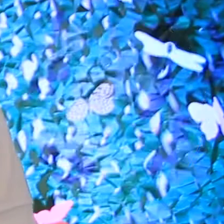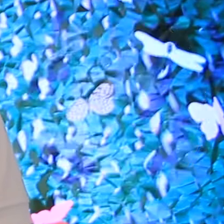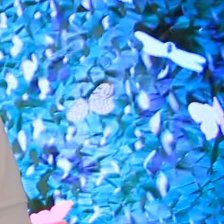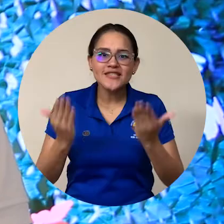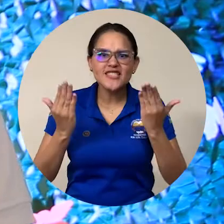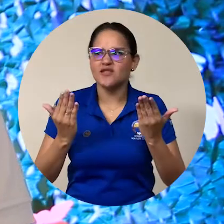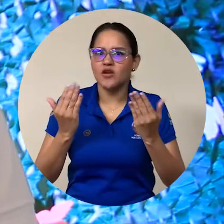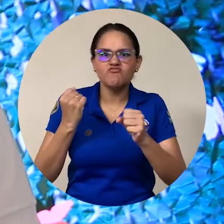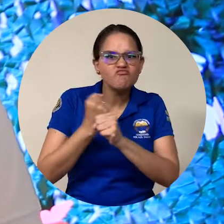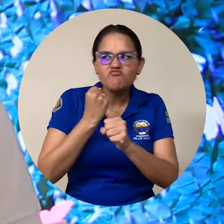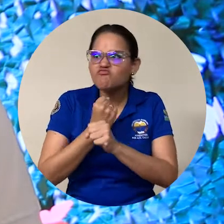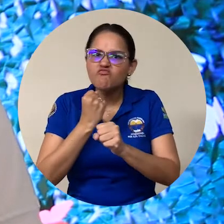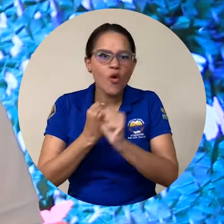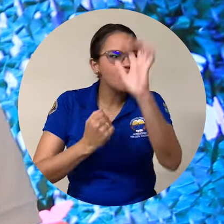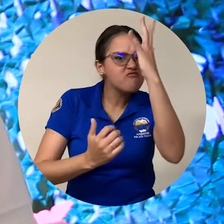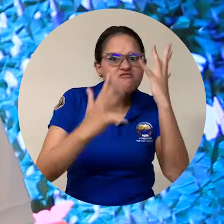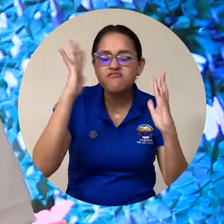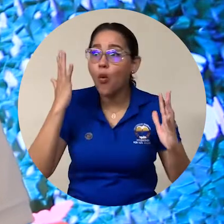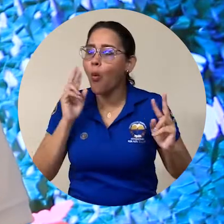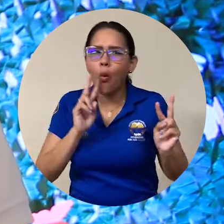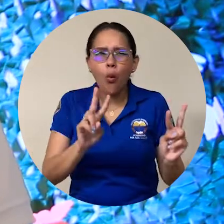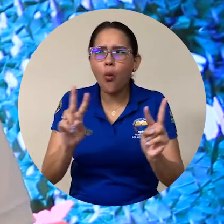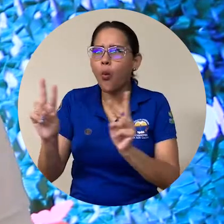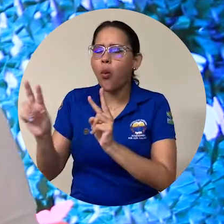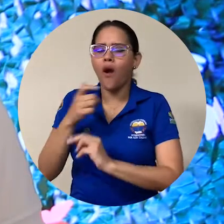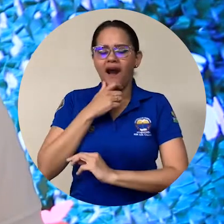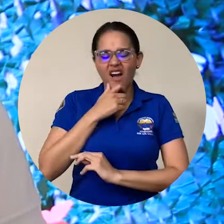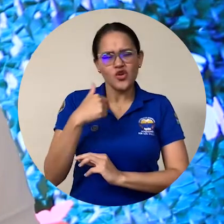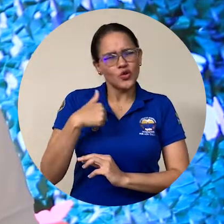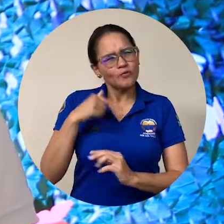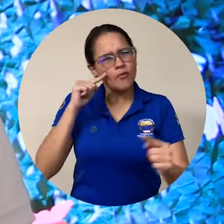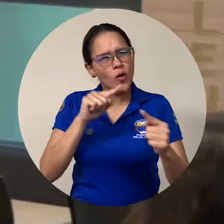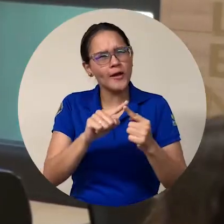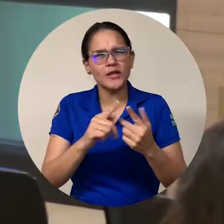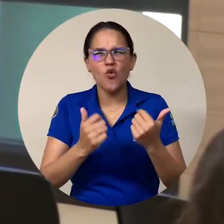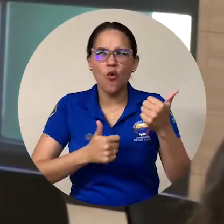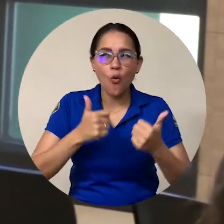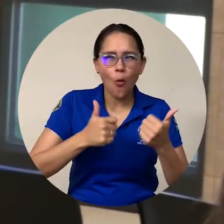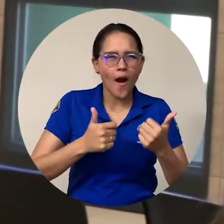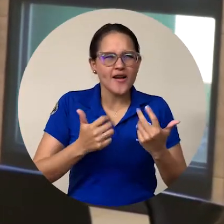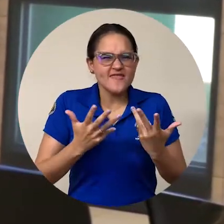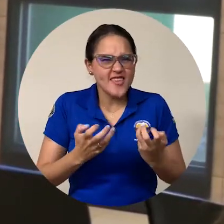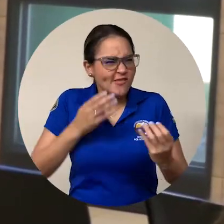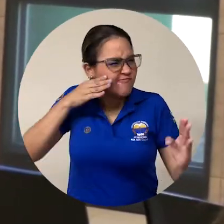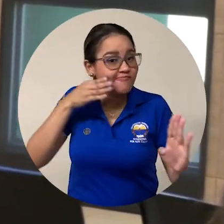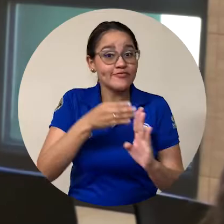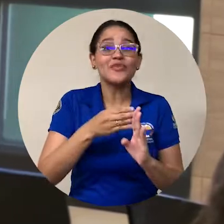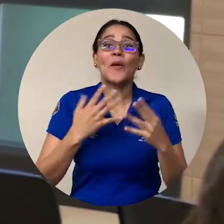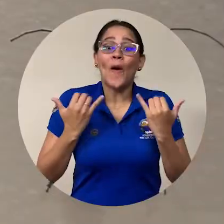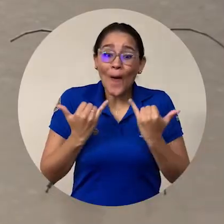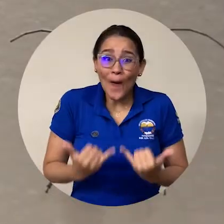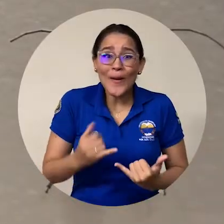El poder trabajar en campo ya nos puede hacer saber hacia qué áreas queremos trabajar. Hoy en la